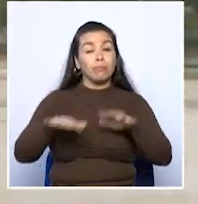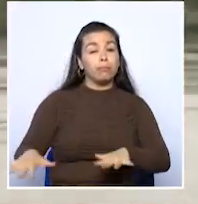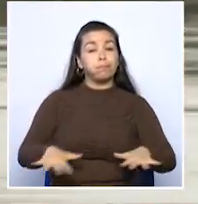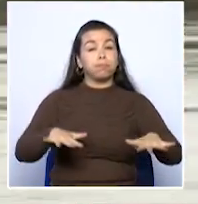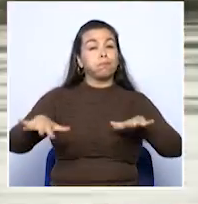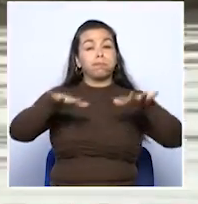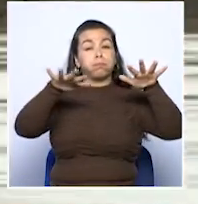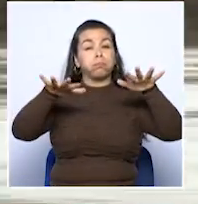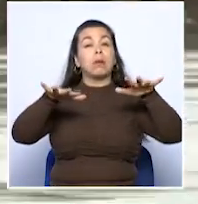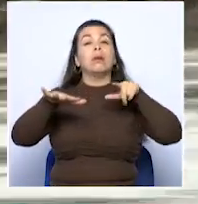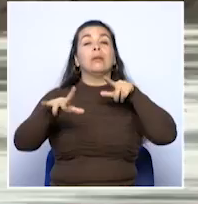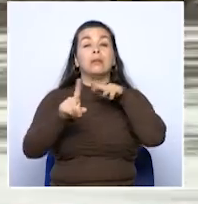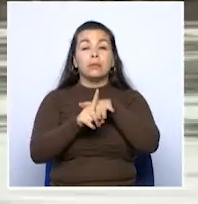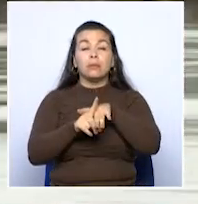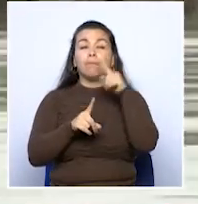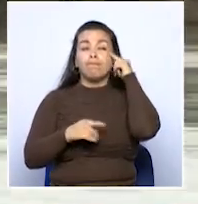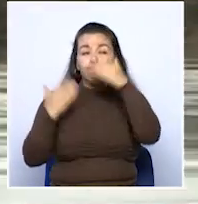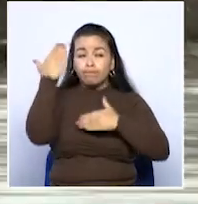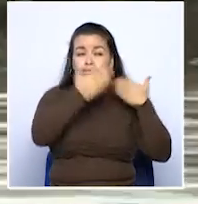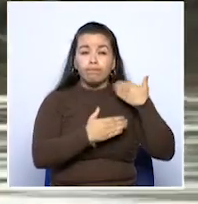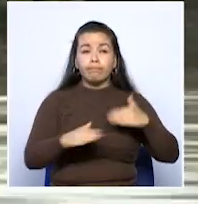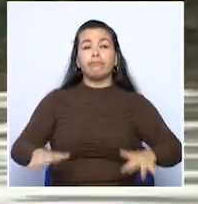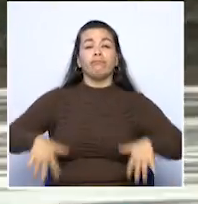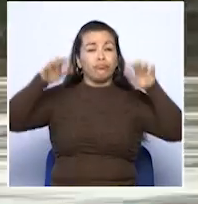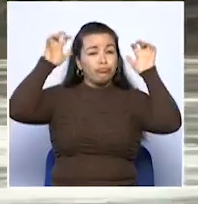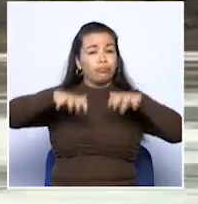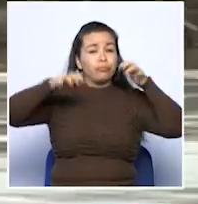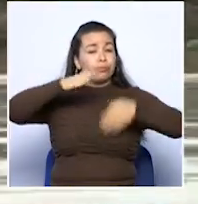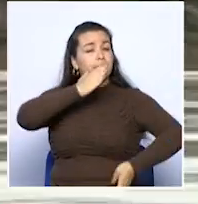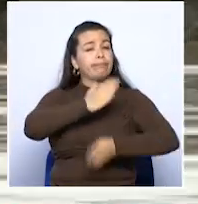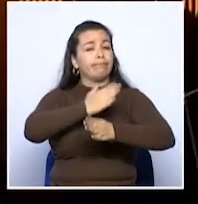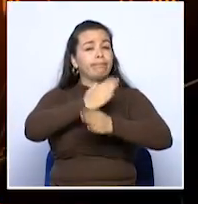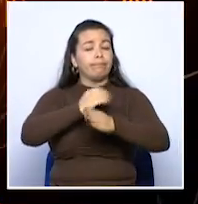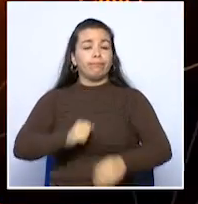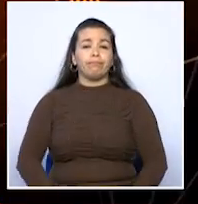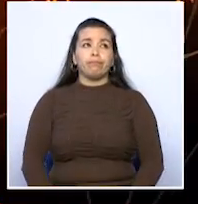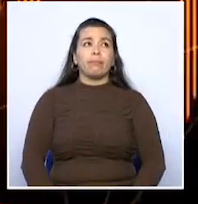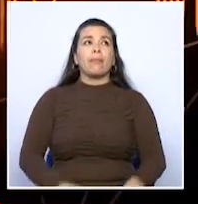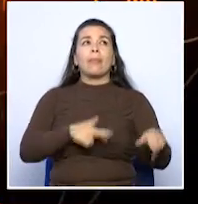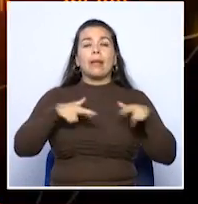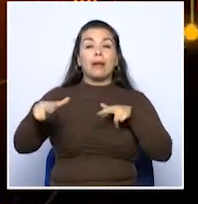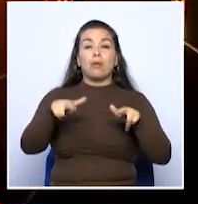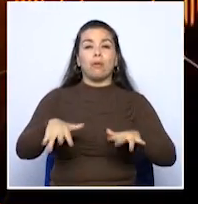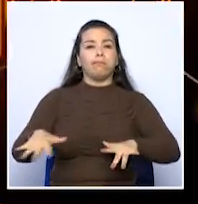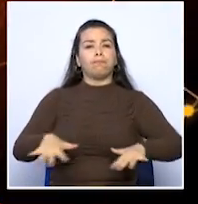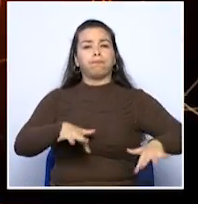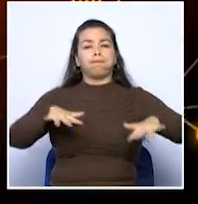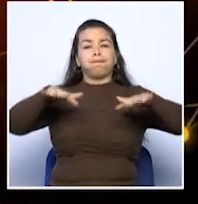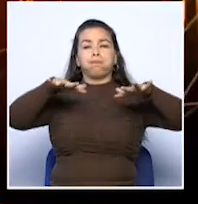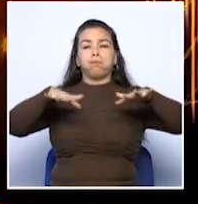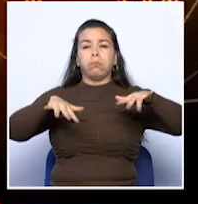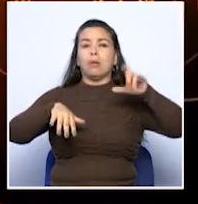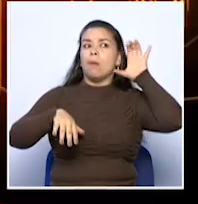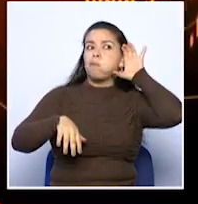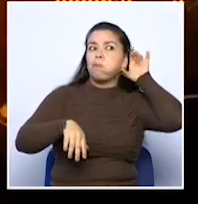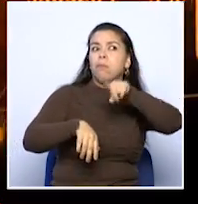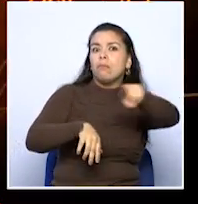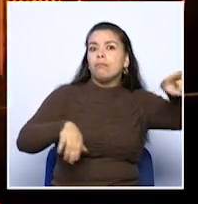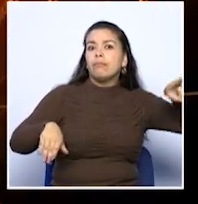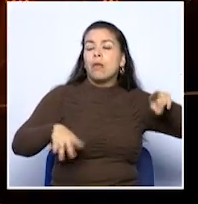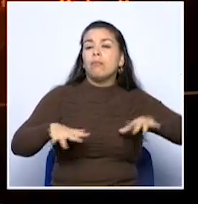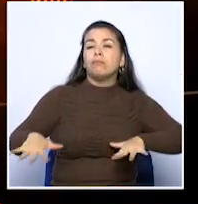está muy alto y según los pronósticos, seguirá lloviendo. El río está subiendo y a esta hora pues el río siempre